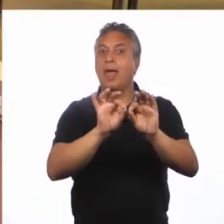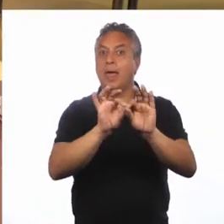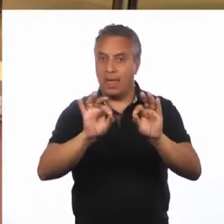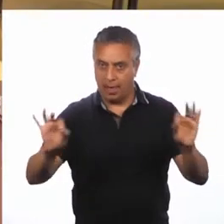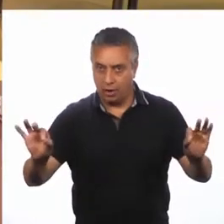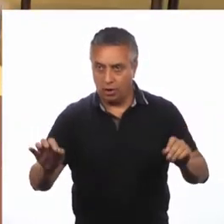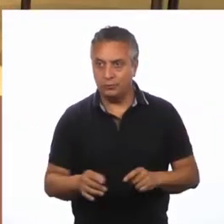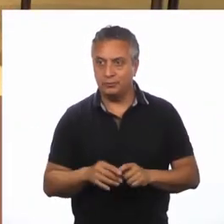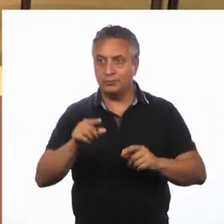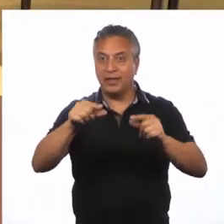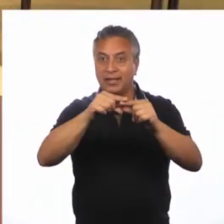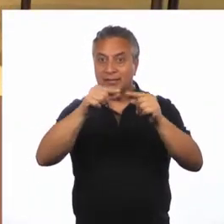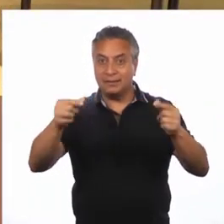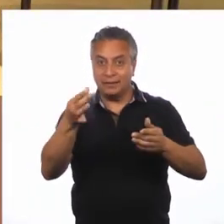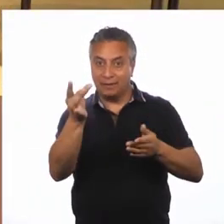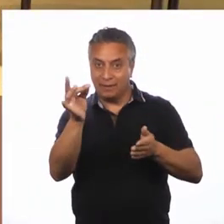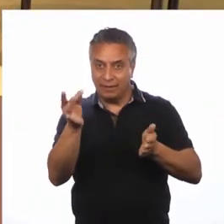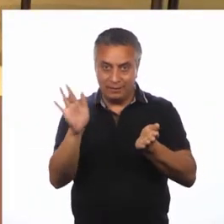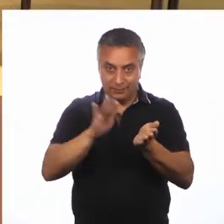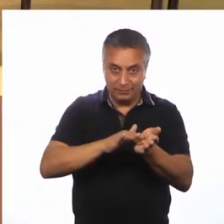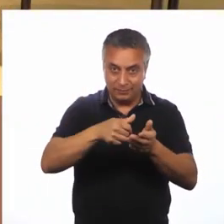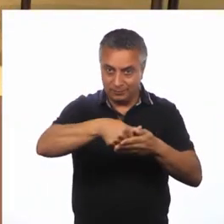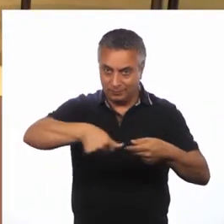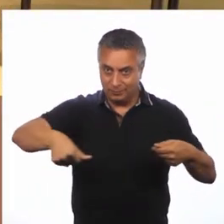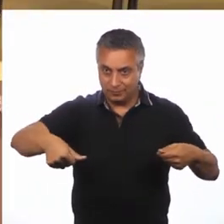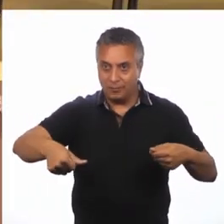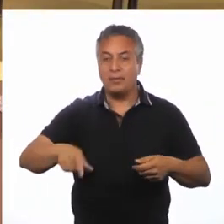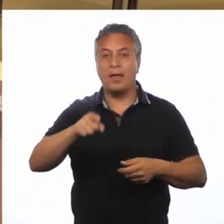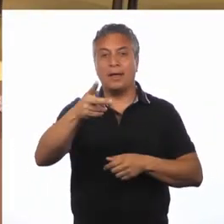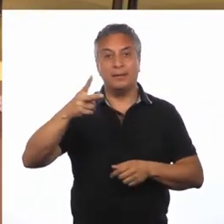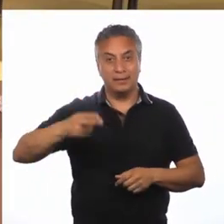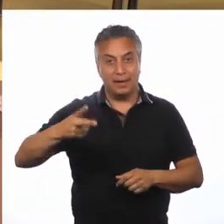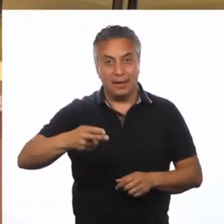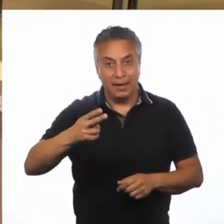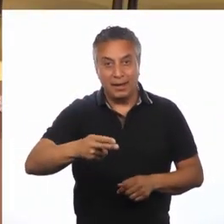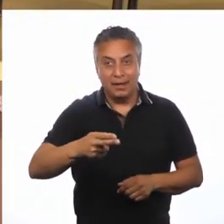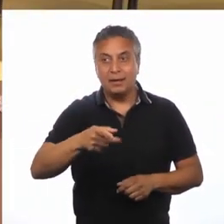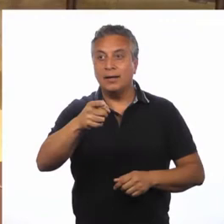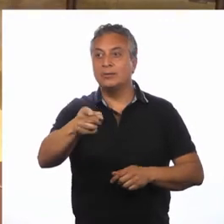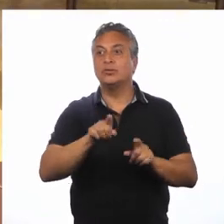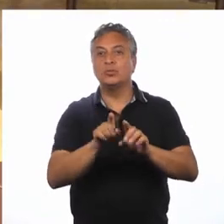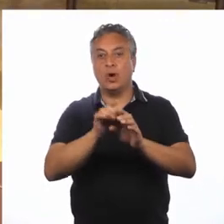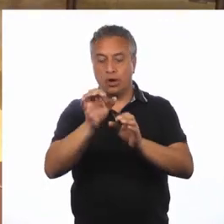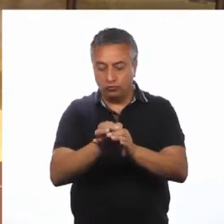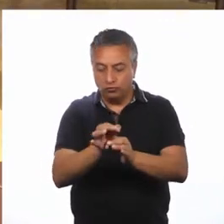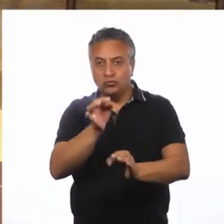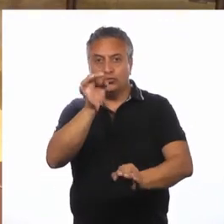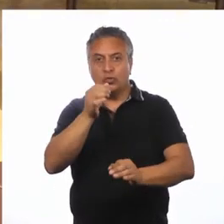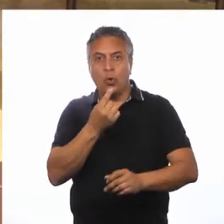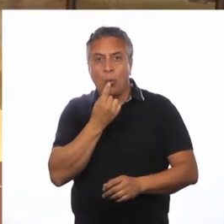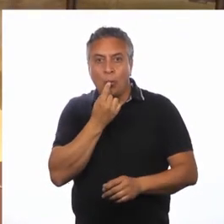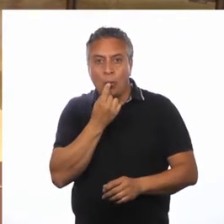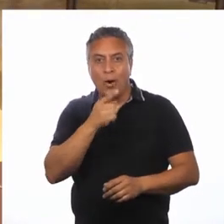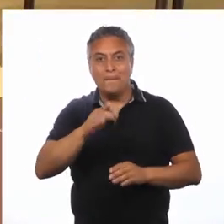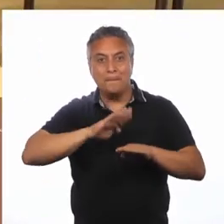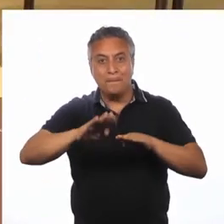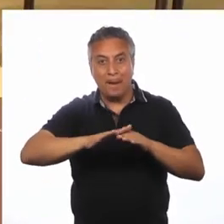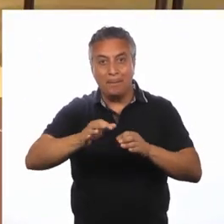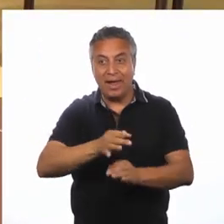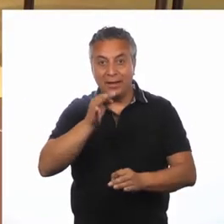Hilo Cinta adhesiva Tijeras Bombillas de papel